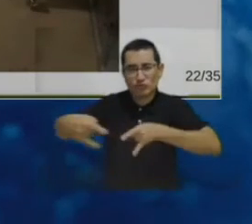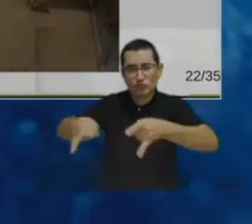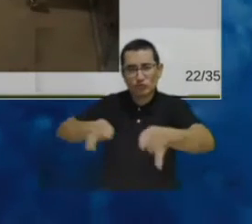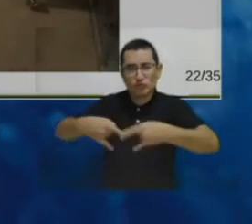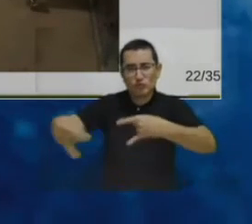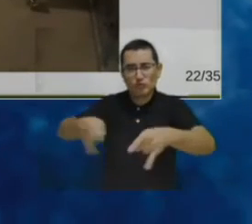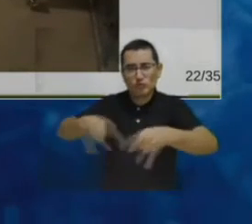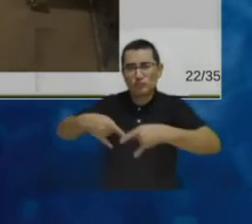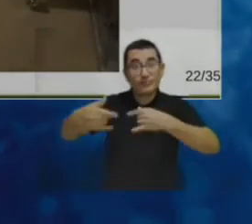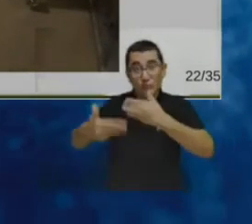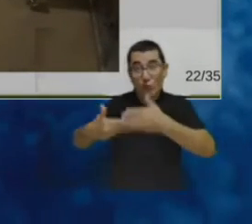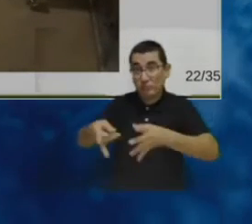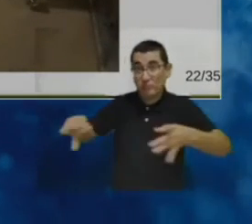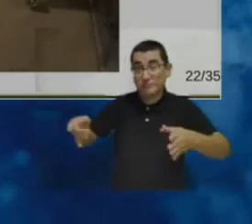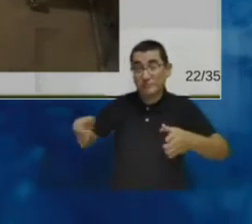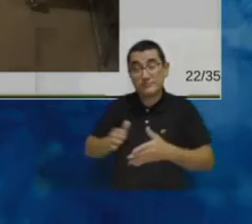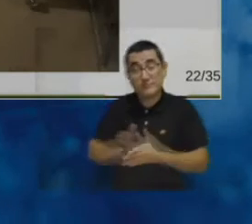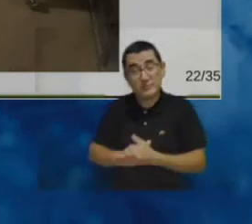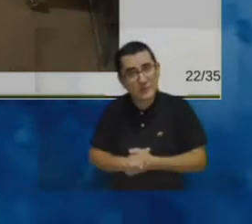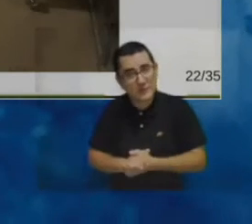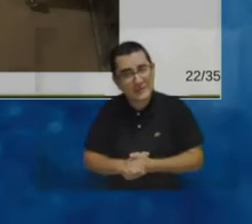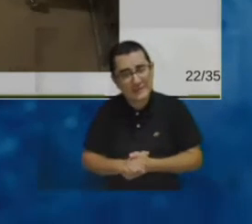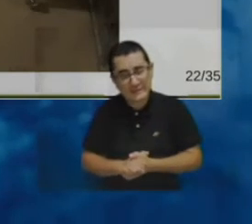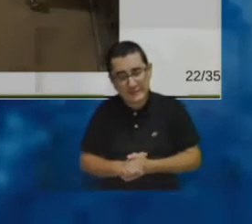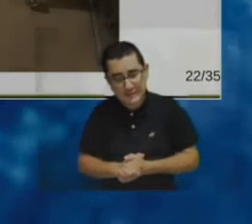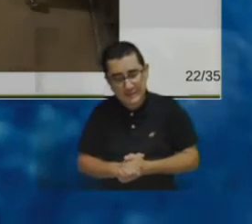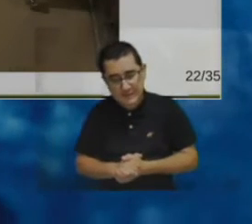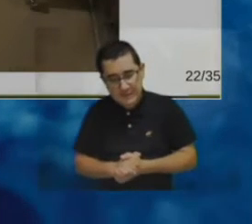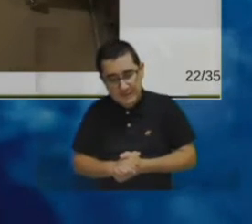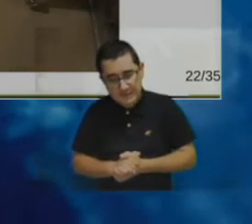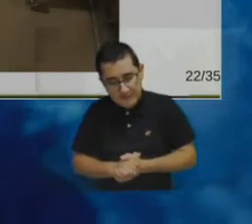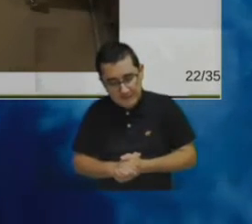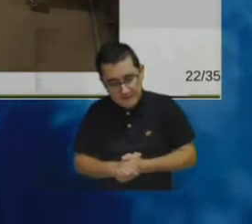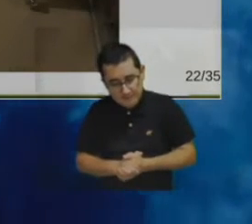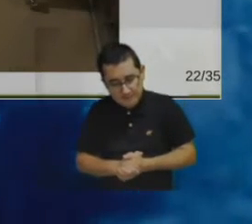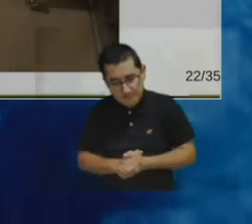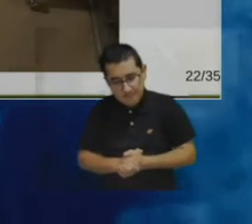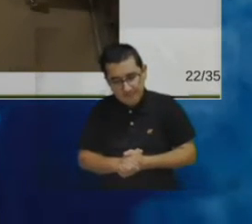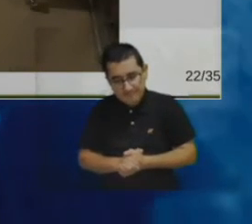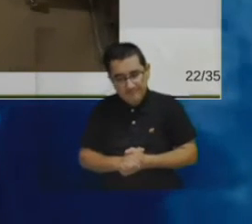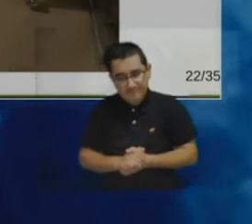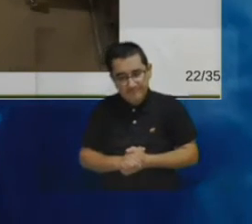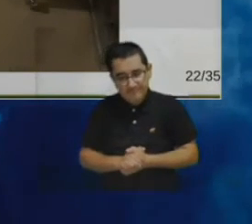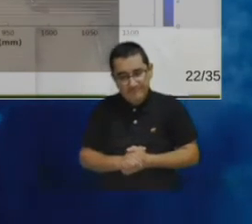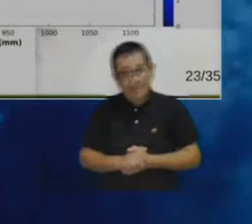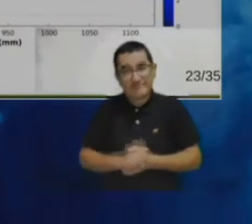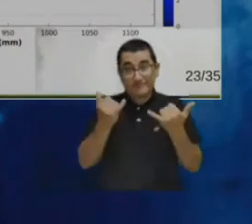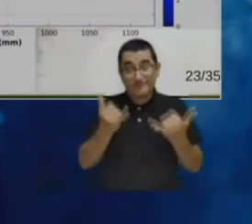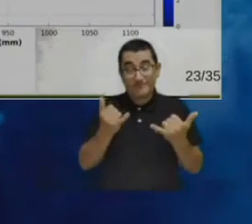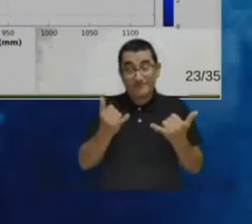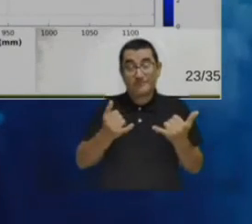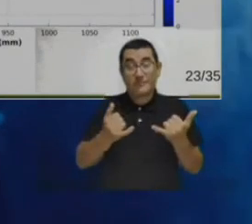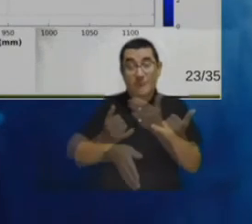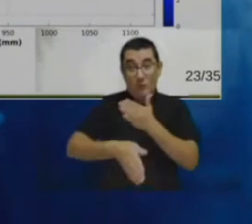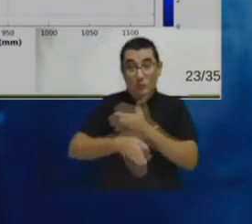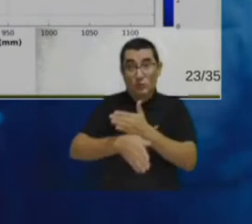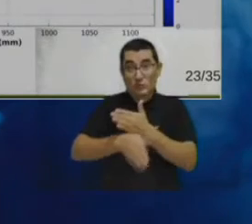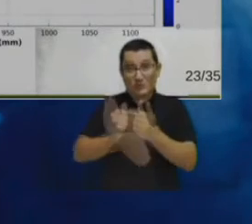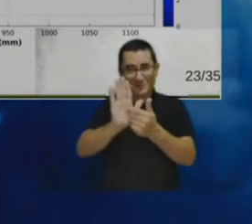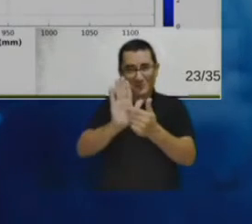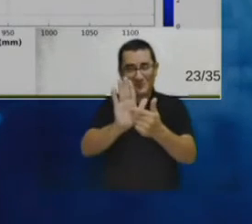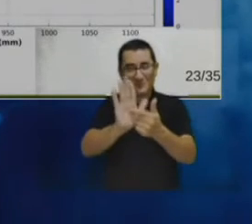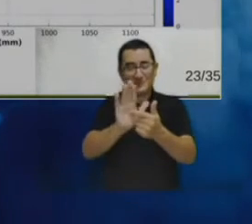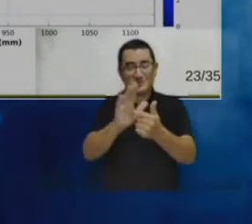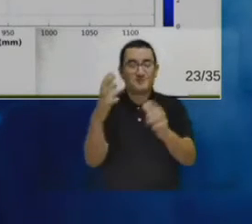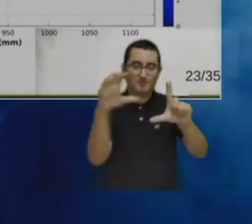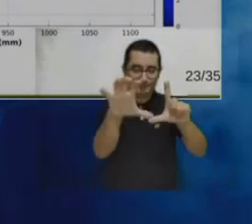que en este caso es 3.5 gigahertz lo que tenemos a continuación es ya una ilustración ya más próxima